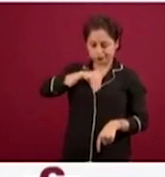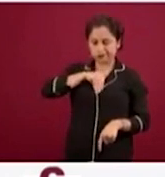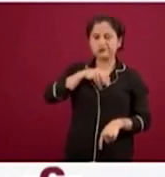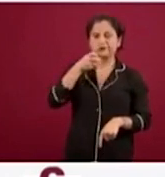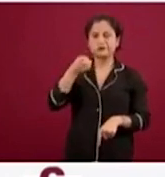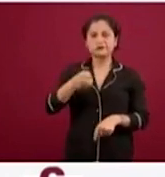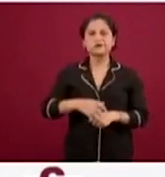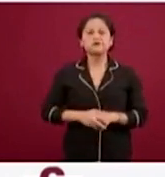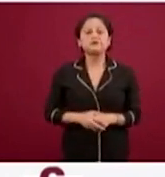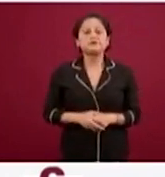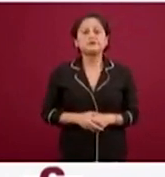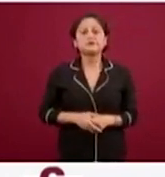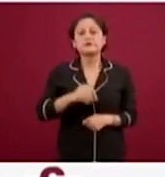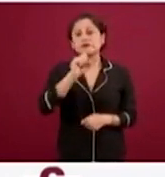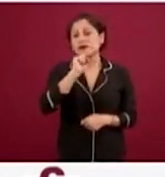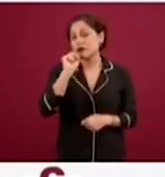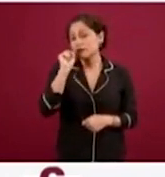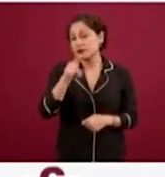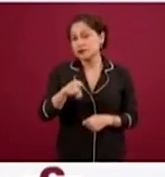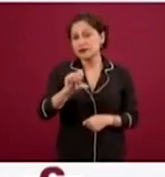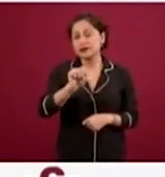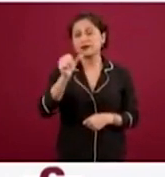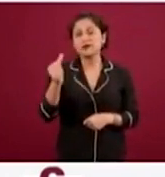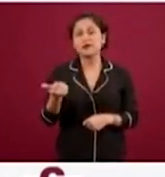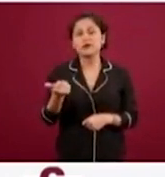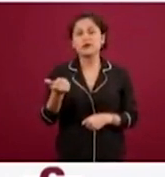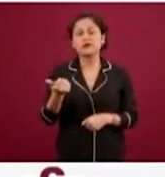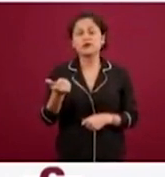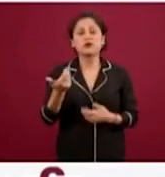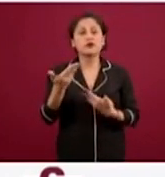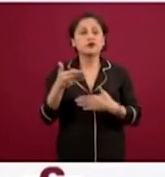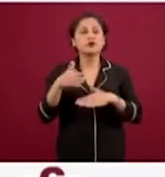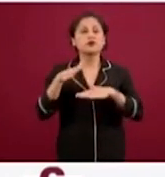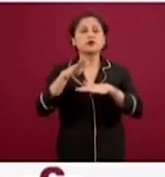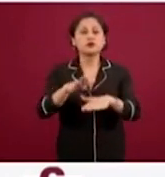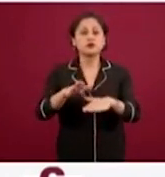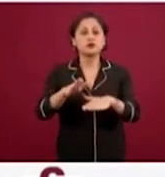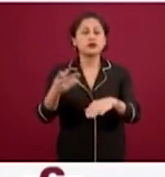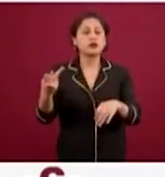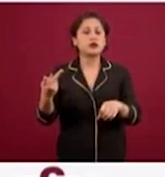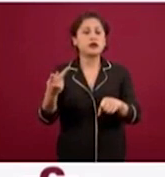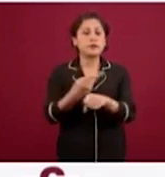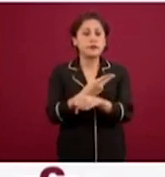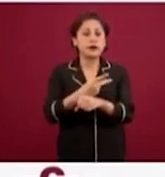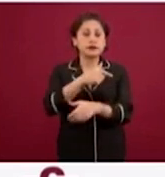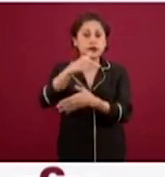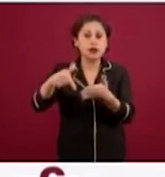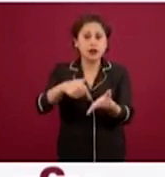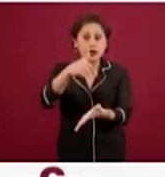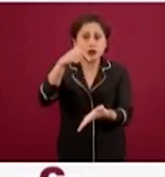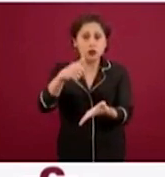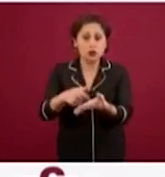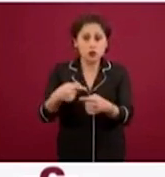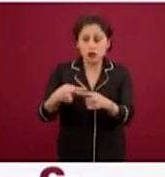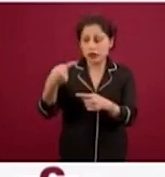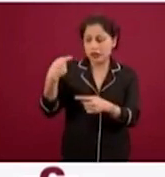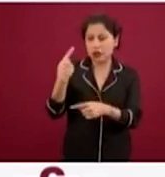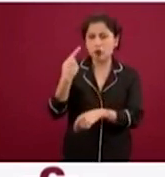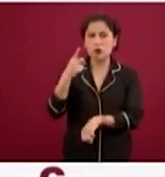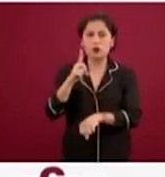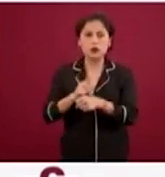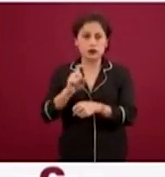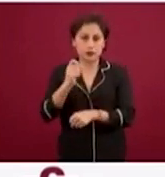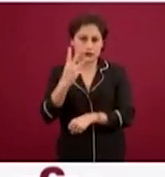Y en relación precisamente a dónde se está llevando a cabo la mayor carga, en qué región, es decir, en las últimas 24 horas,